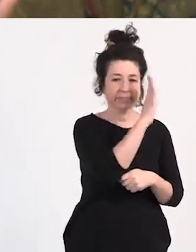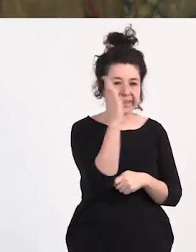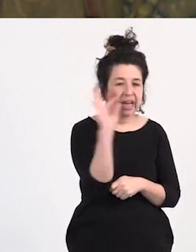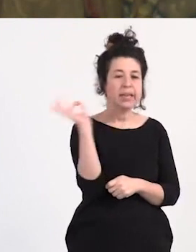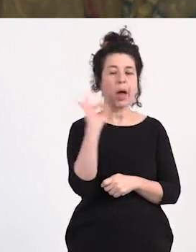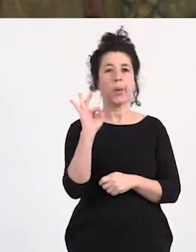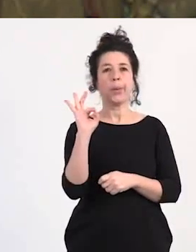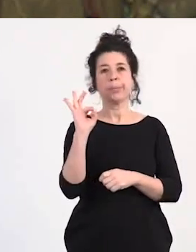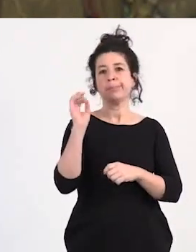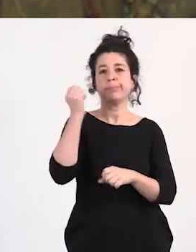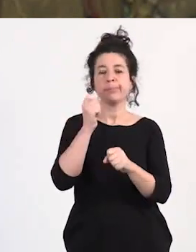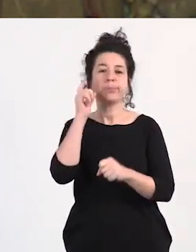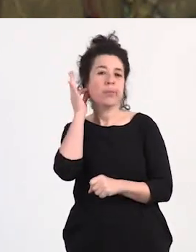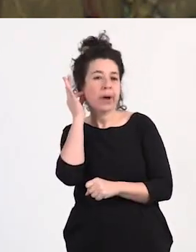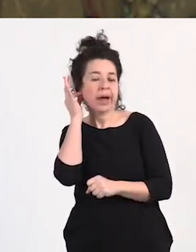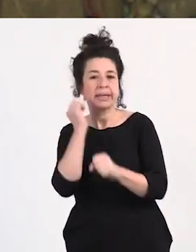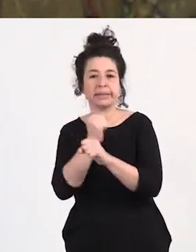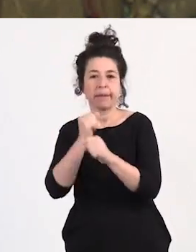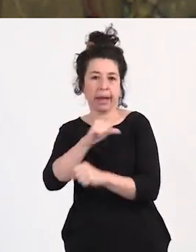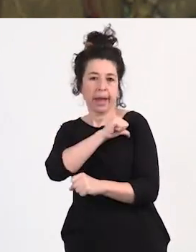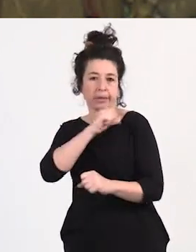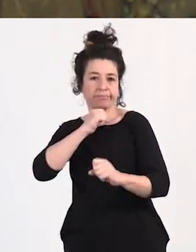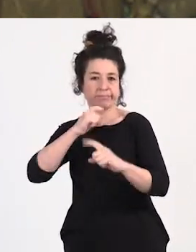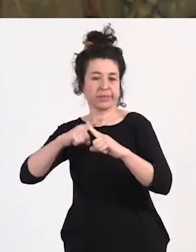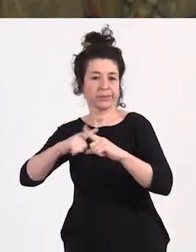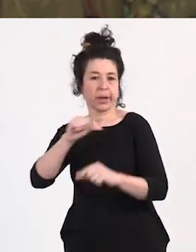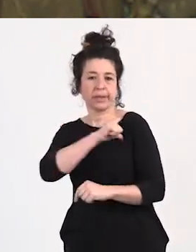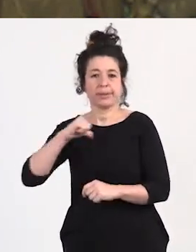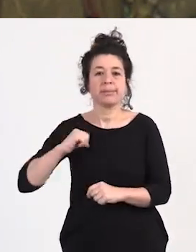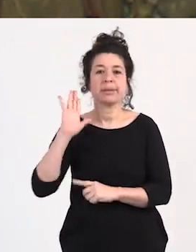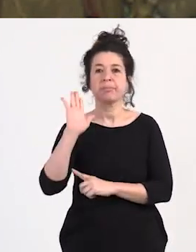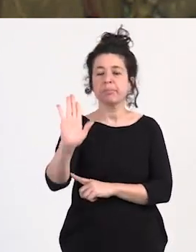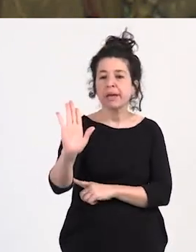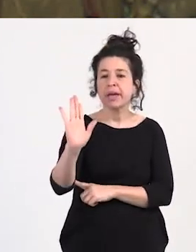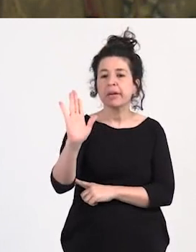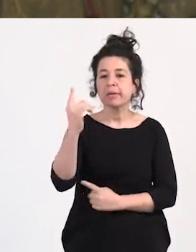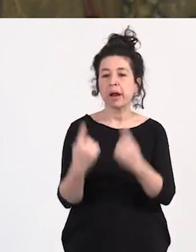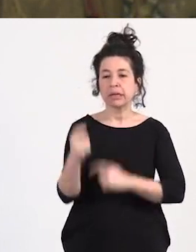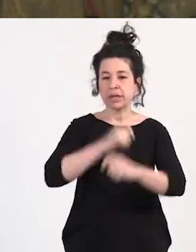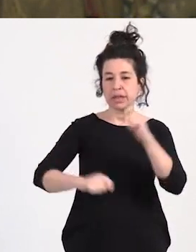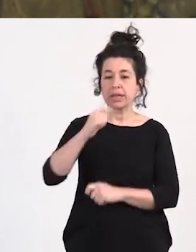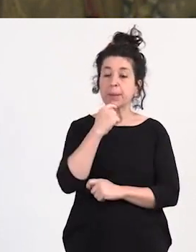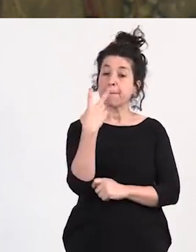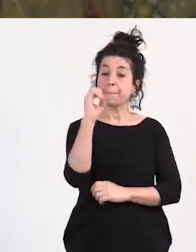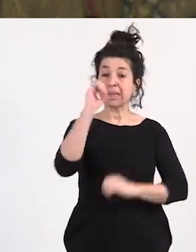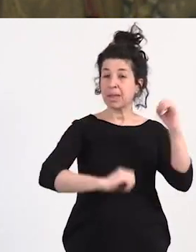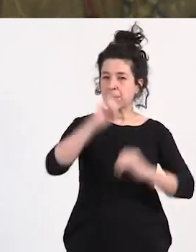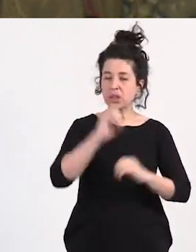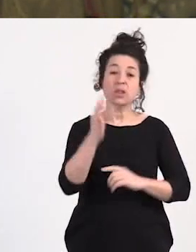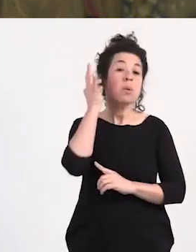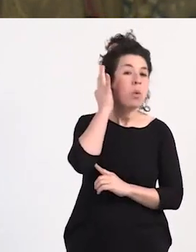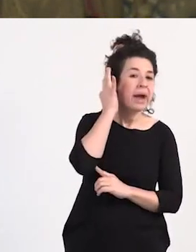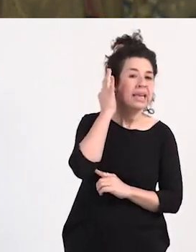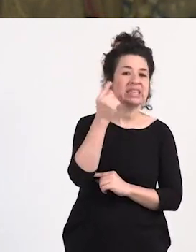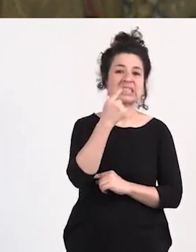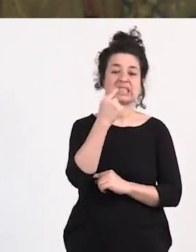independiente. Algunas asociaciones con las que he trabajado dicen que más o menos hay un 20% de mujeres que están en situación de trata pero